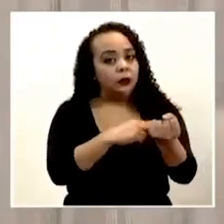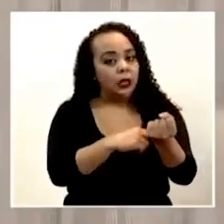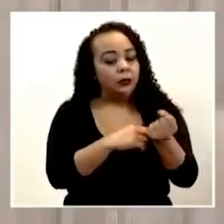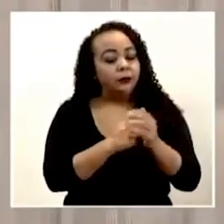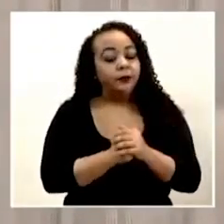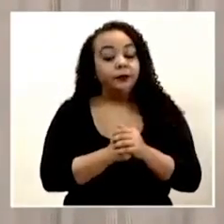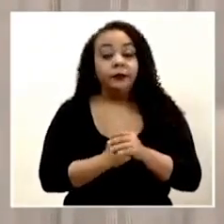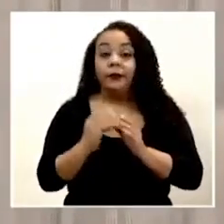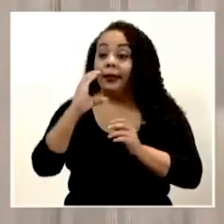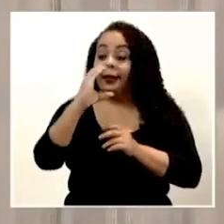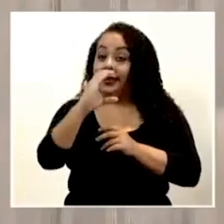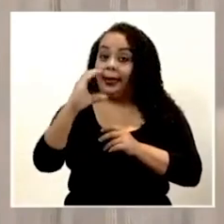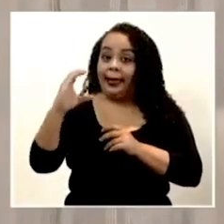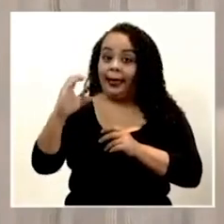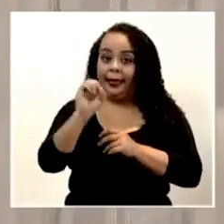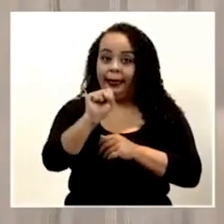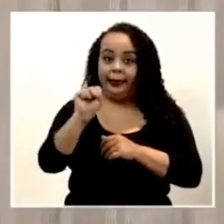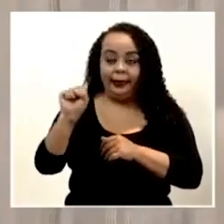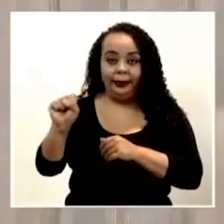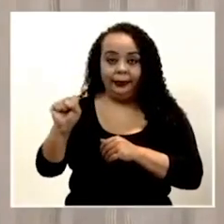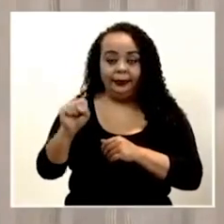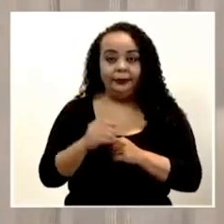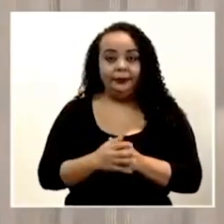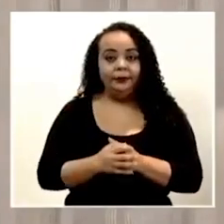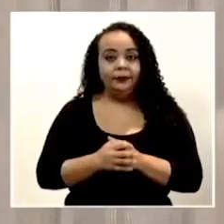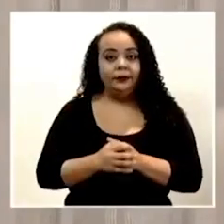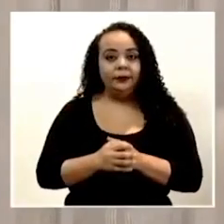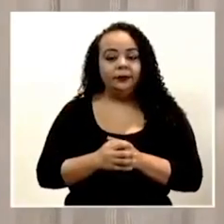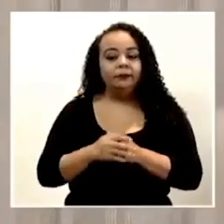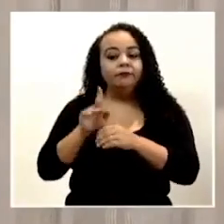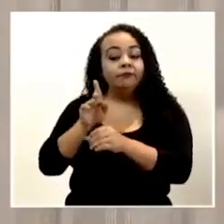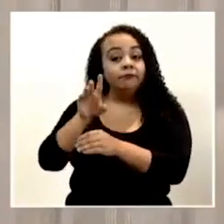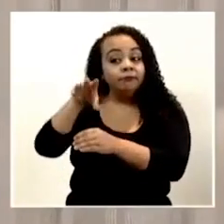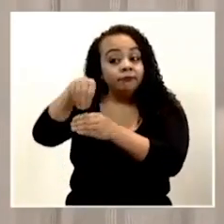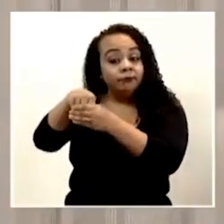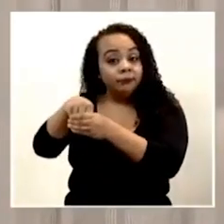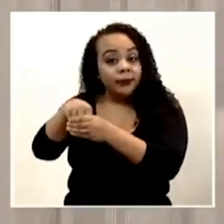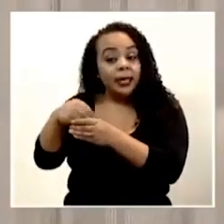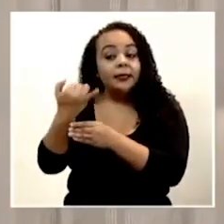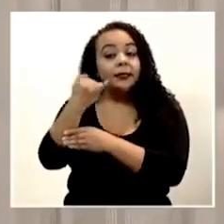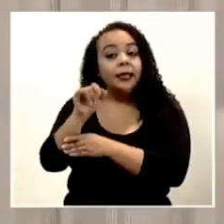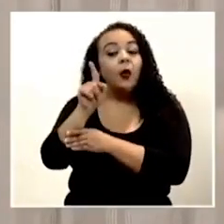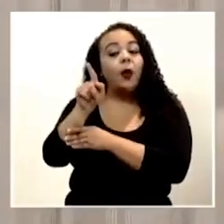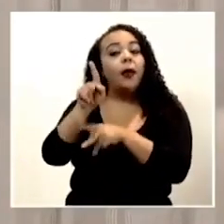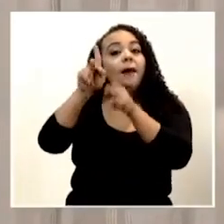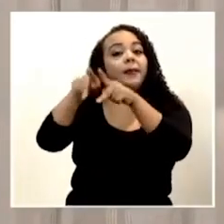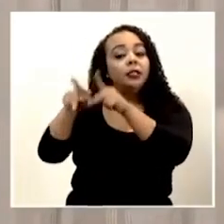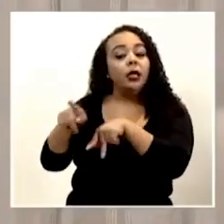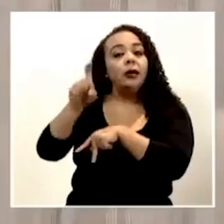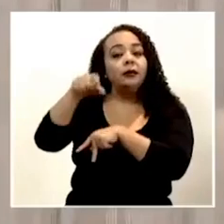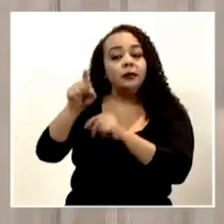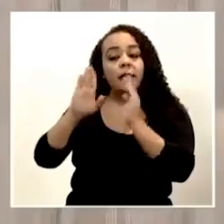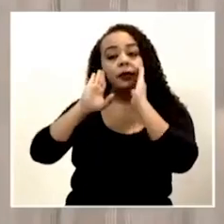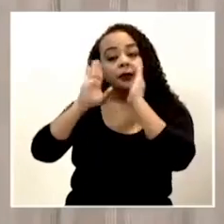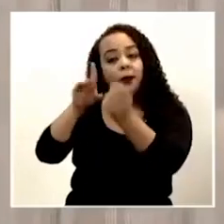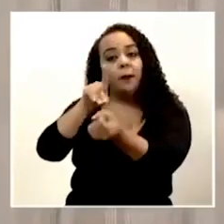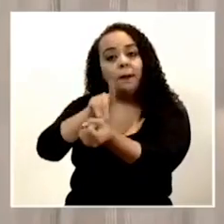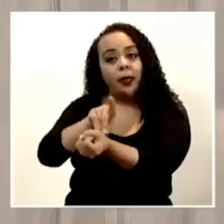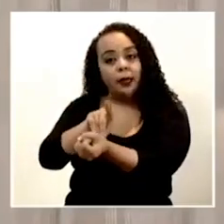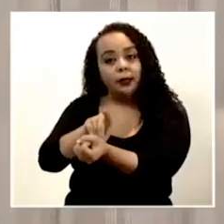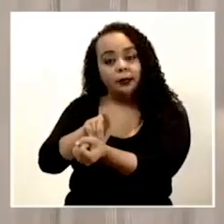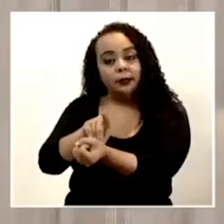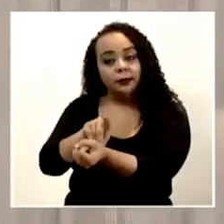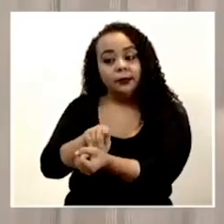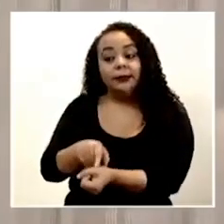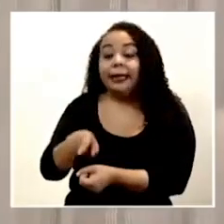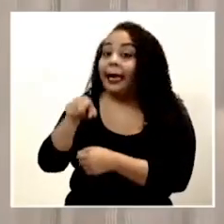La caja costarricense, seguro social, interviene cuando un paciente requiere de atención médica, ¿verdad?